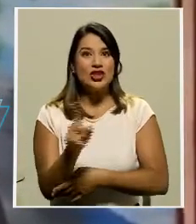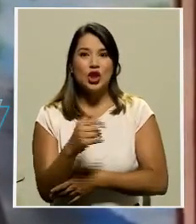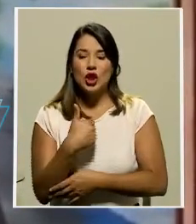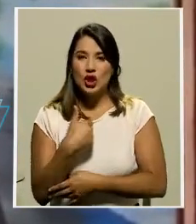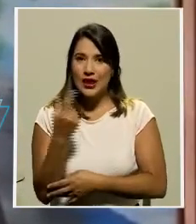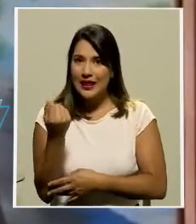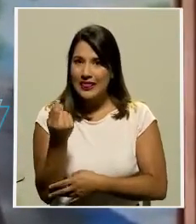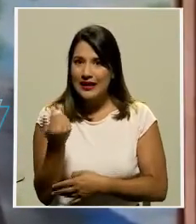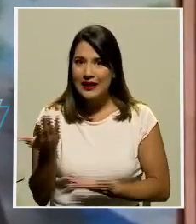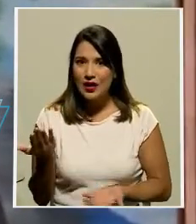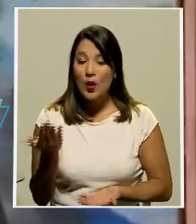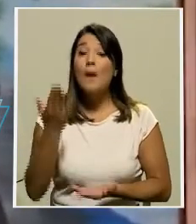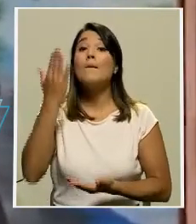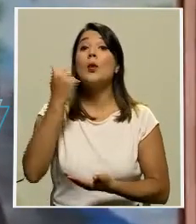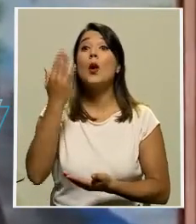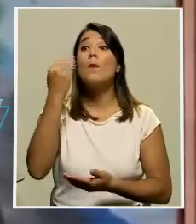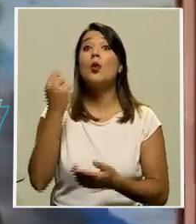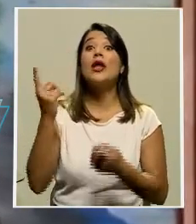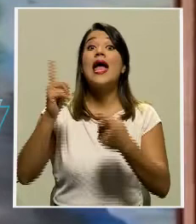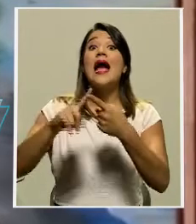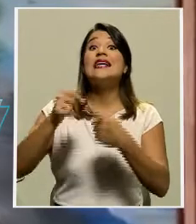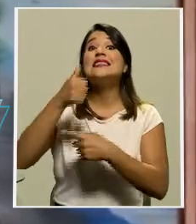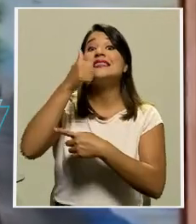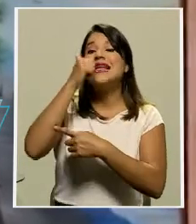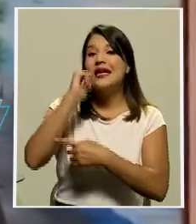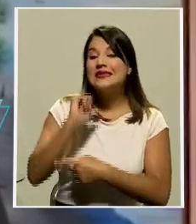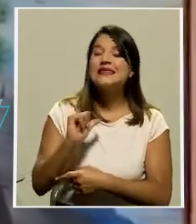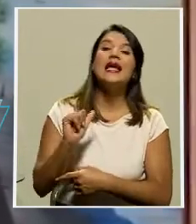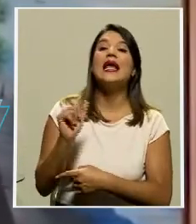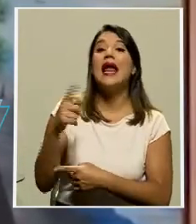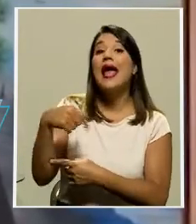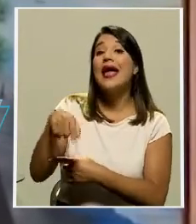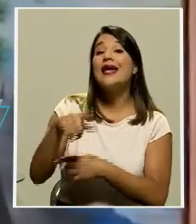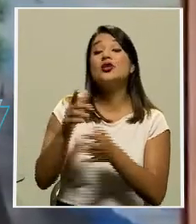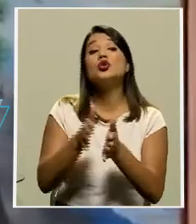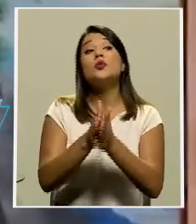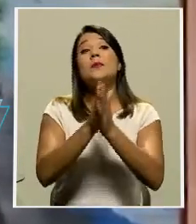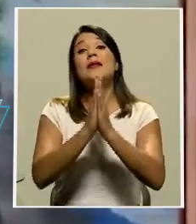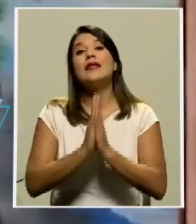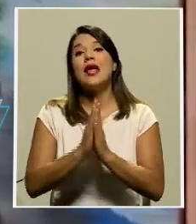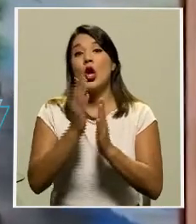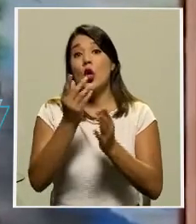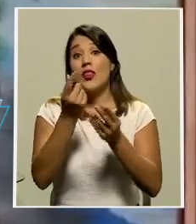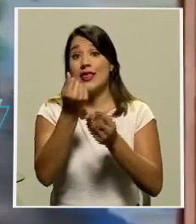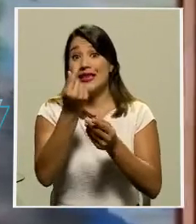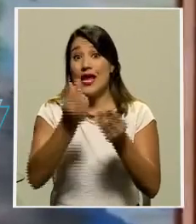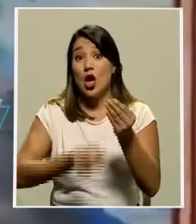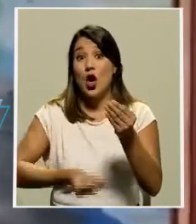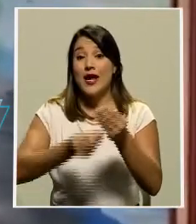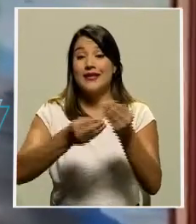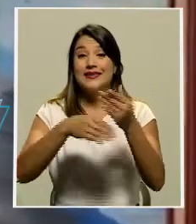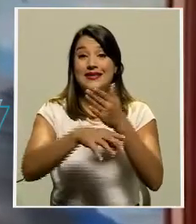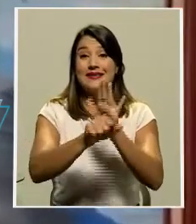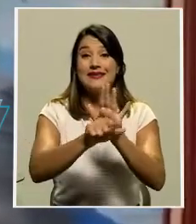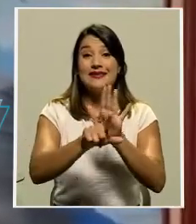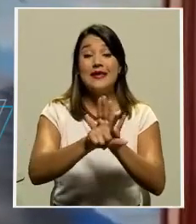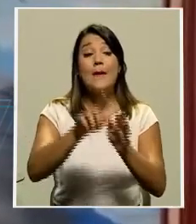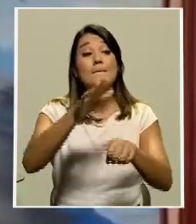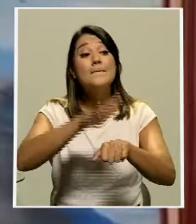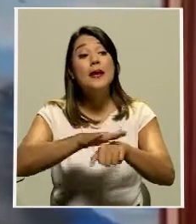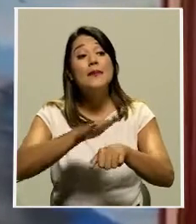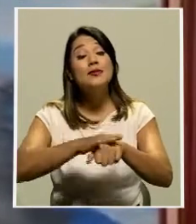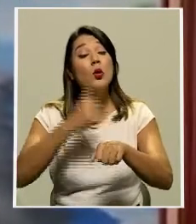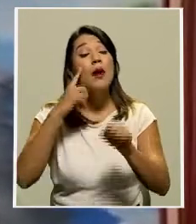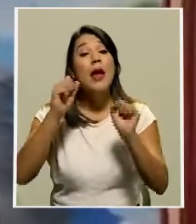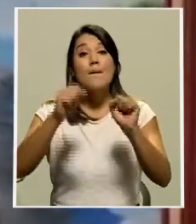siendo que hasta el día de ayer se ha solicitado vía presupuesto extraordinario a la Asamblea Legislativa una autorización para que se amplíen los